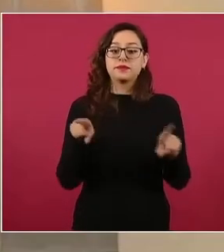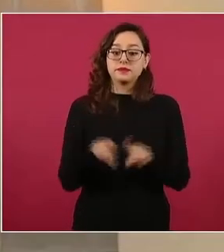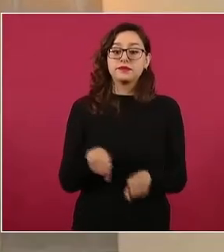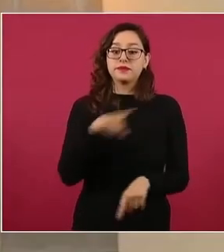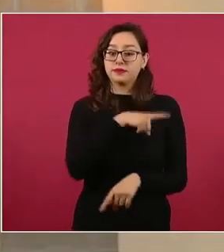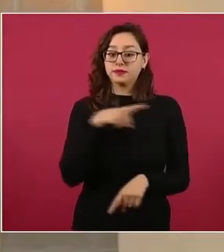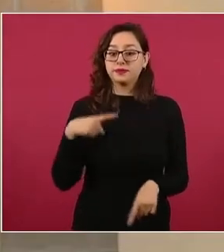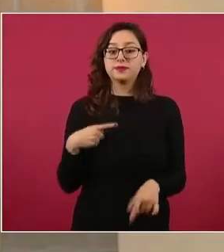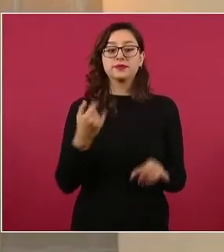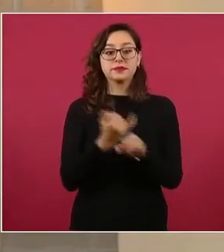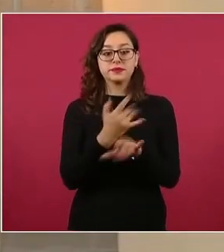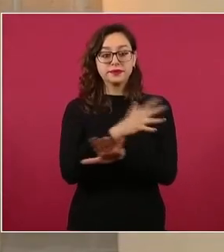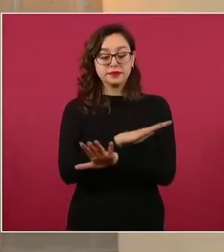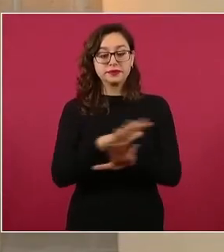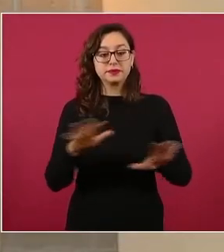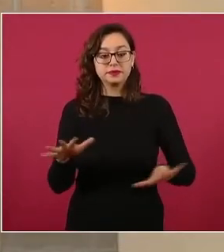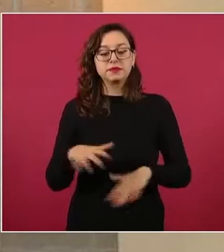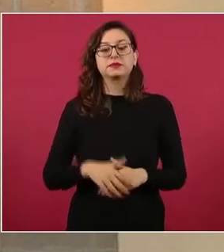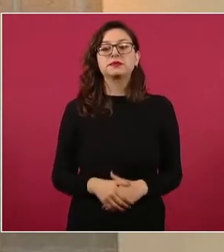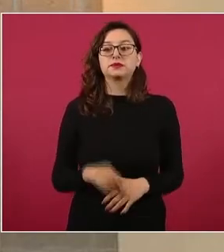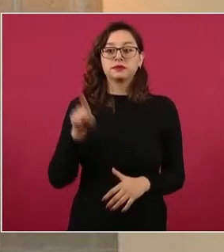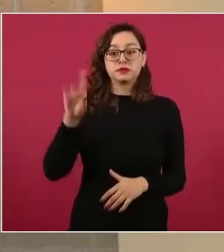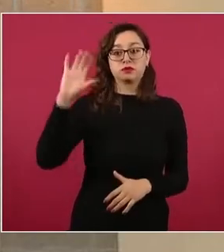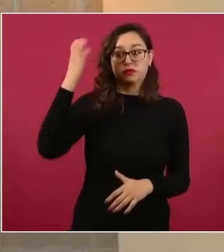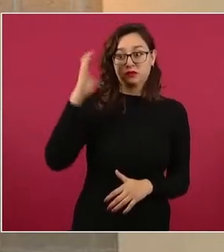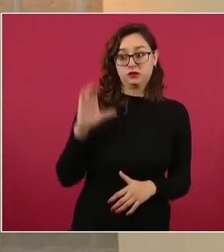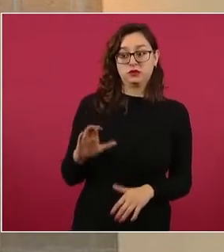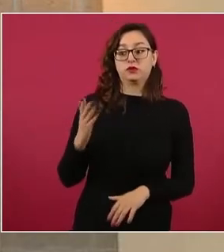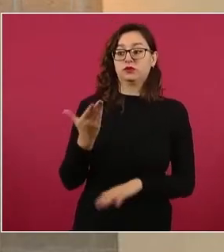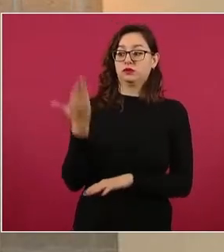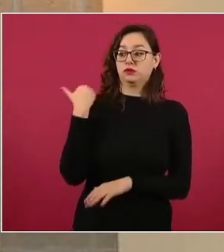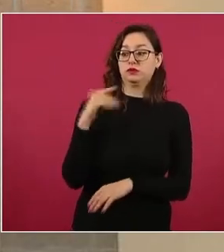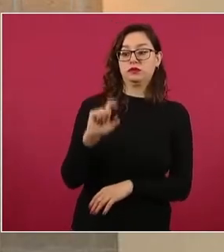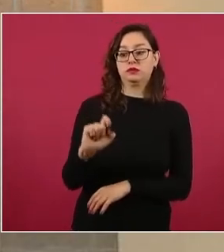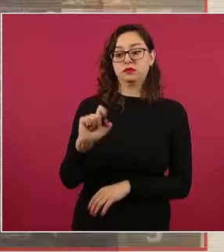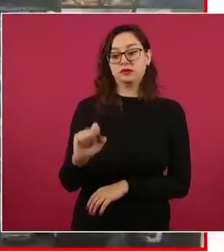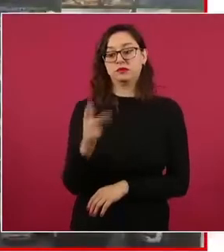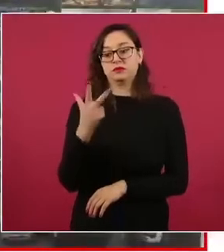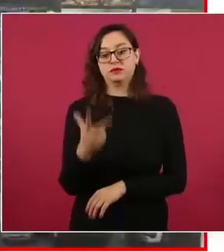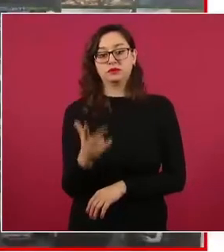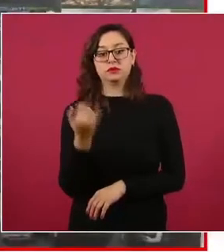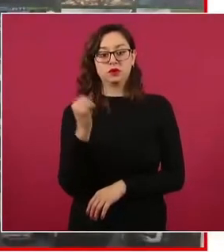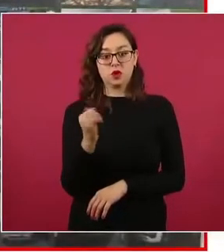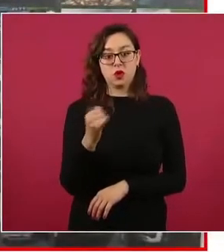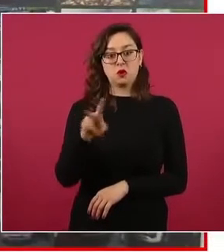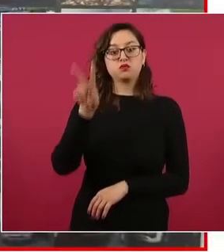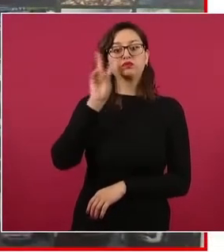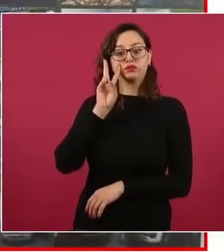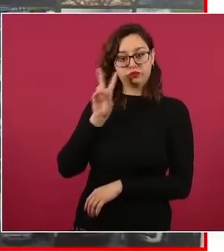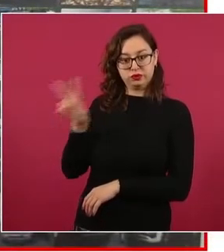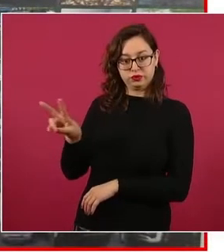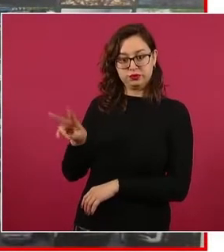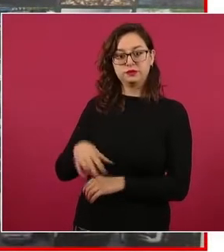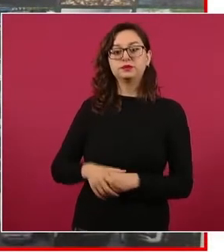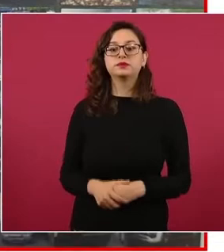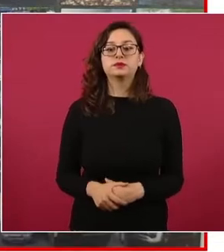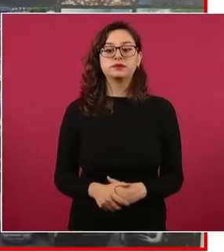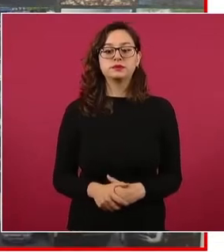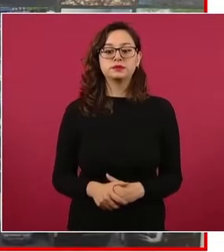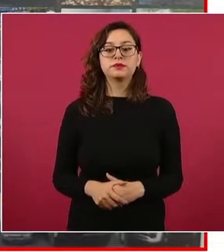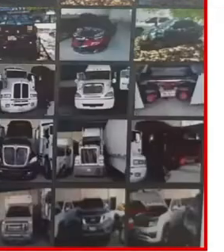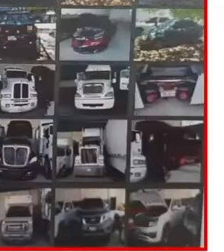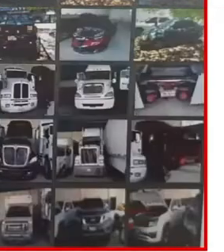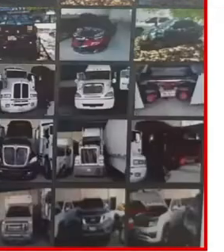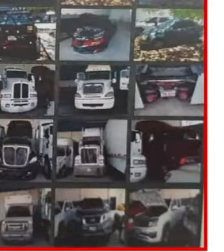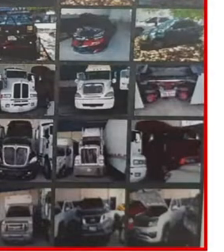este despliegue de operaciones en Culiacán, el pasado 28 de junio, elementos de la Sedena, en coordinación con el Centro Nacional